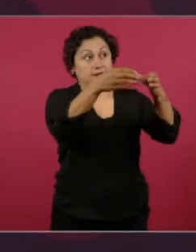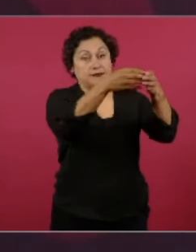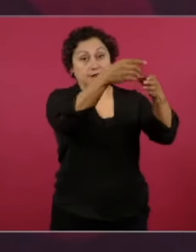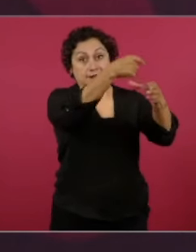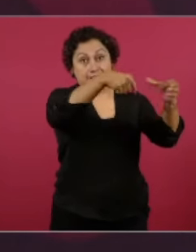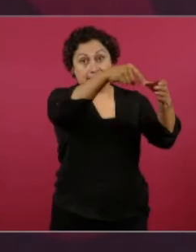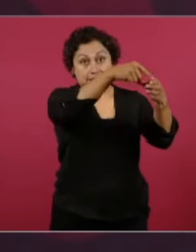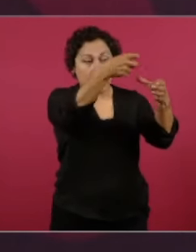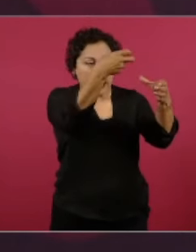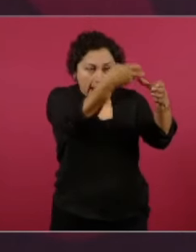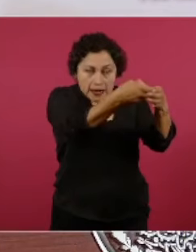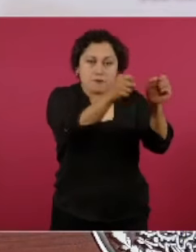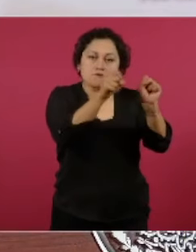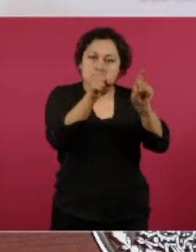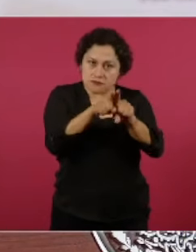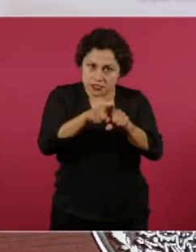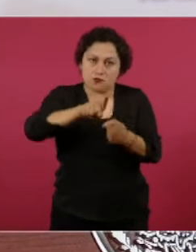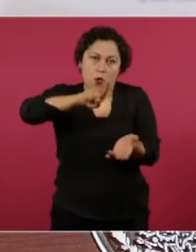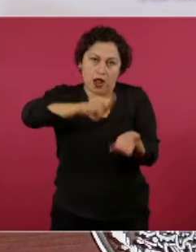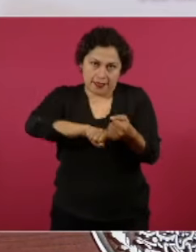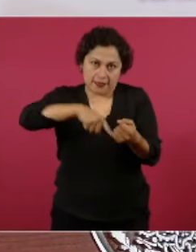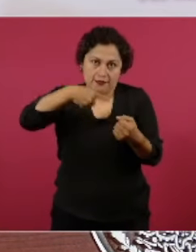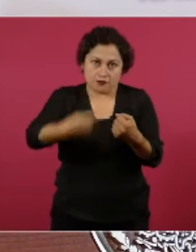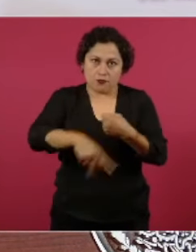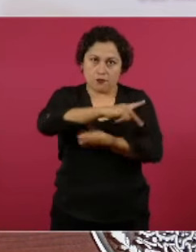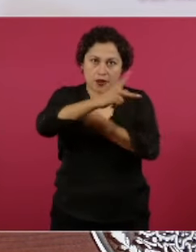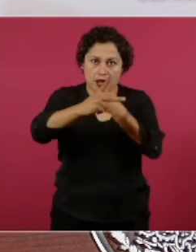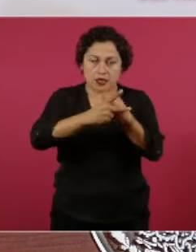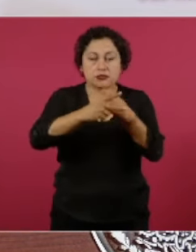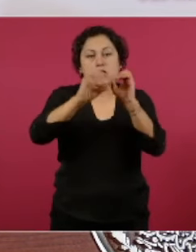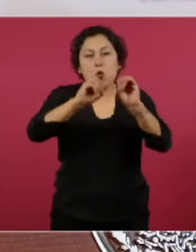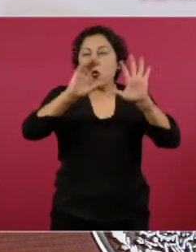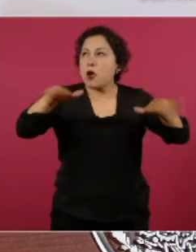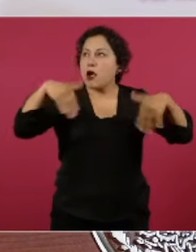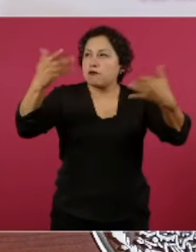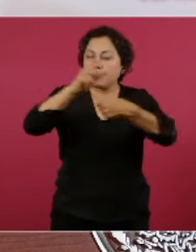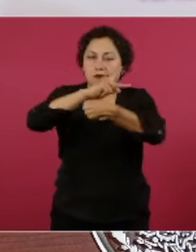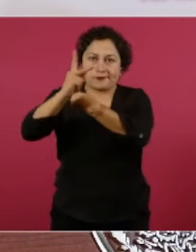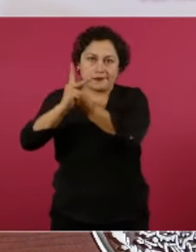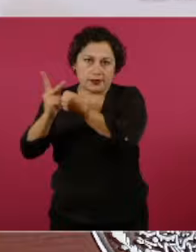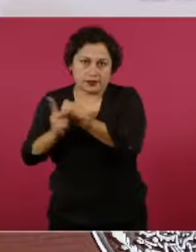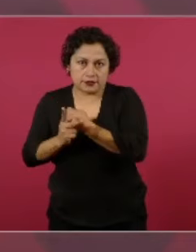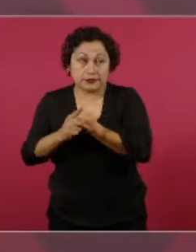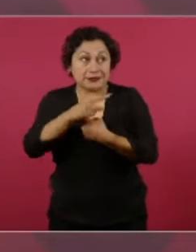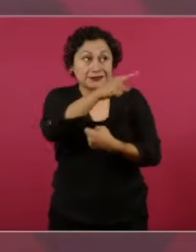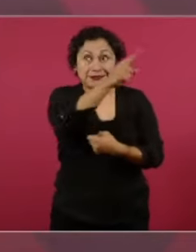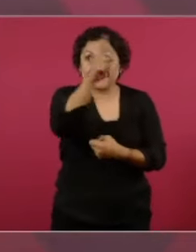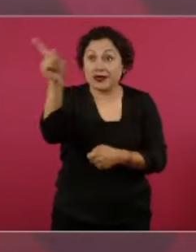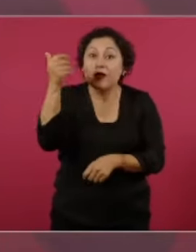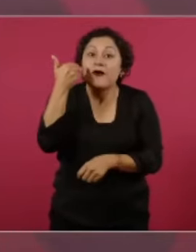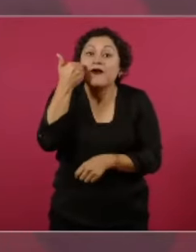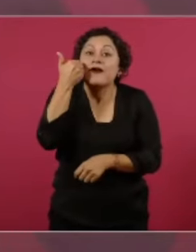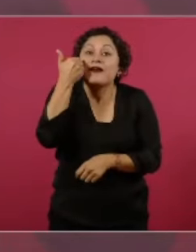y extranjeros. Si no está al servicio de ellos el presidente de un país,